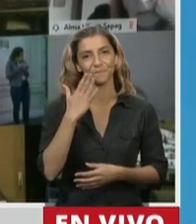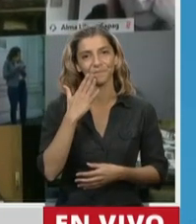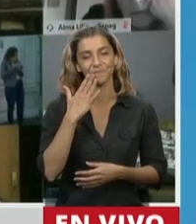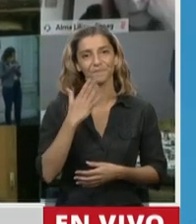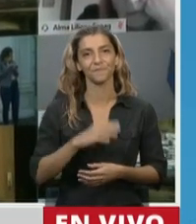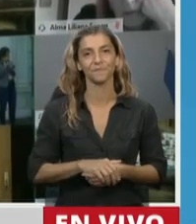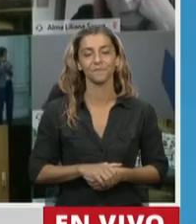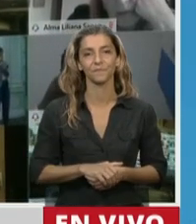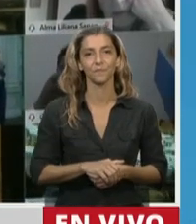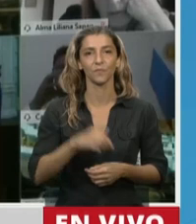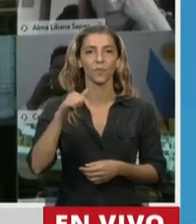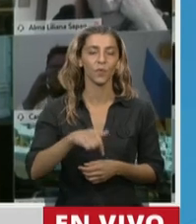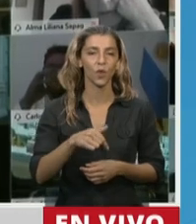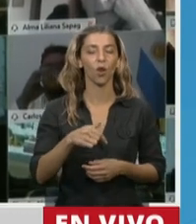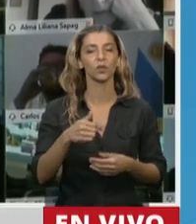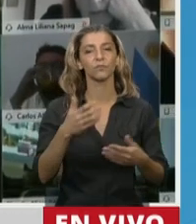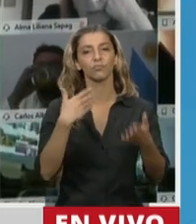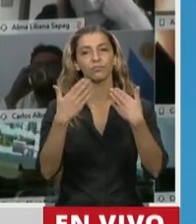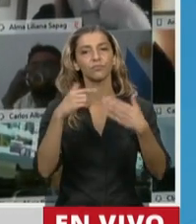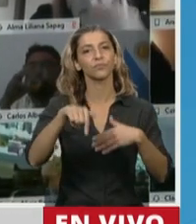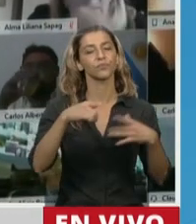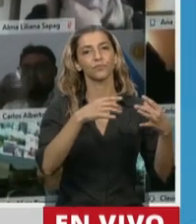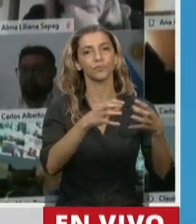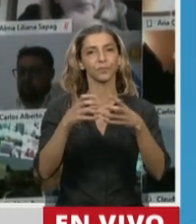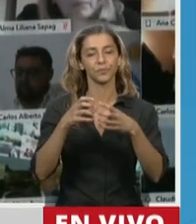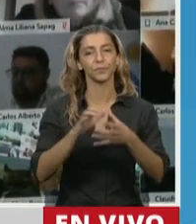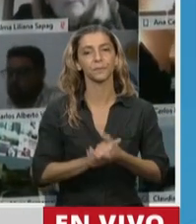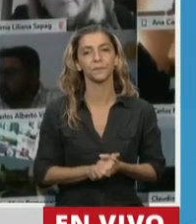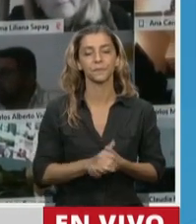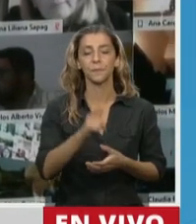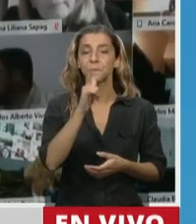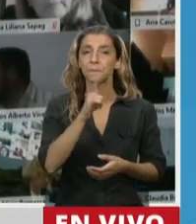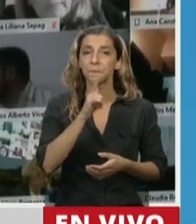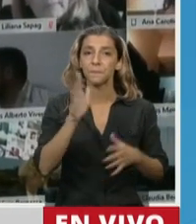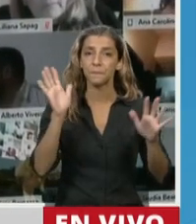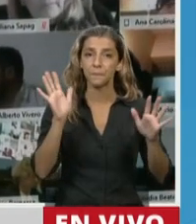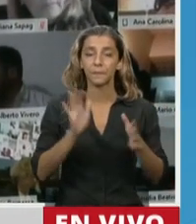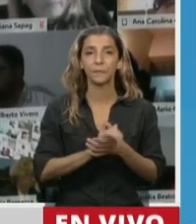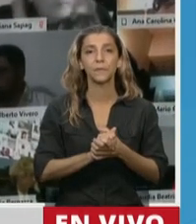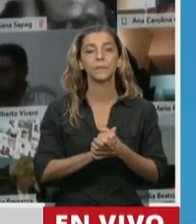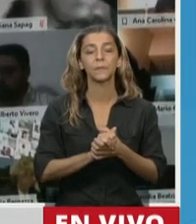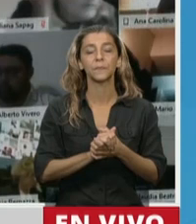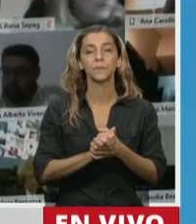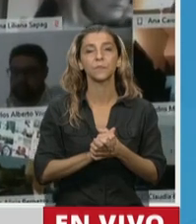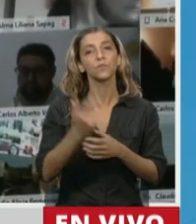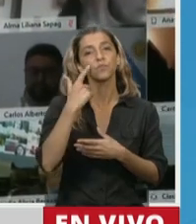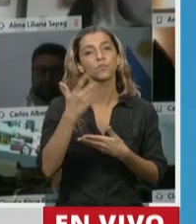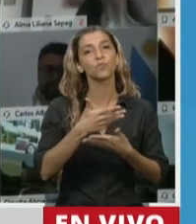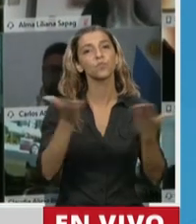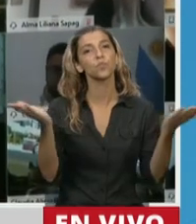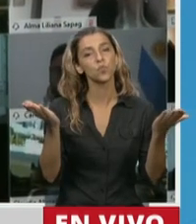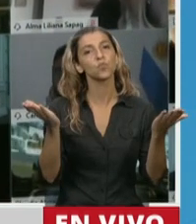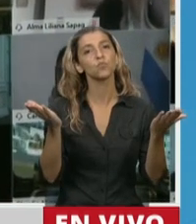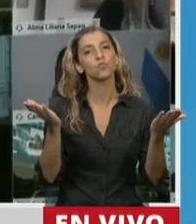Hoy nos toca tratar esta iniciativa que creo que introduce avances en materia de acceso a la